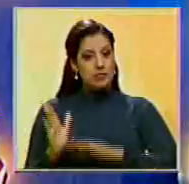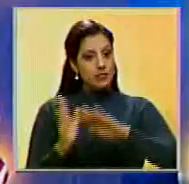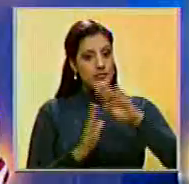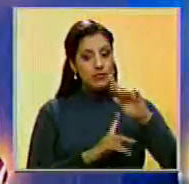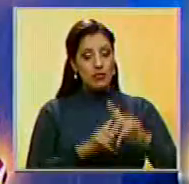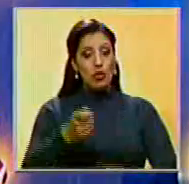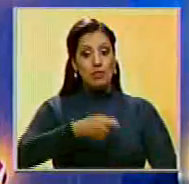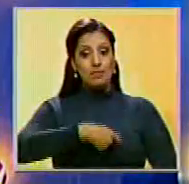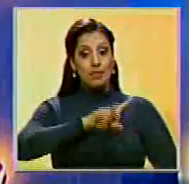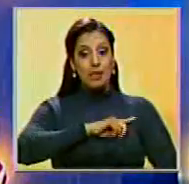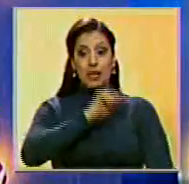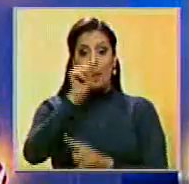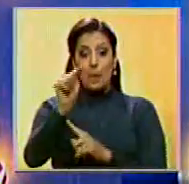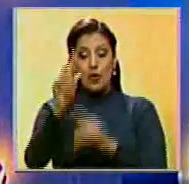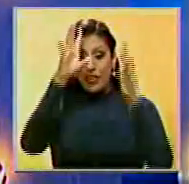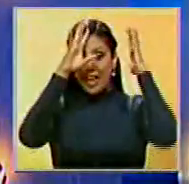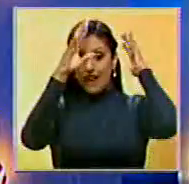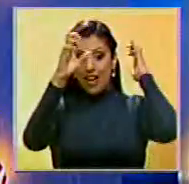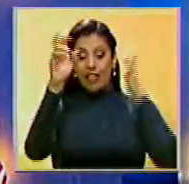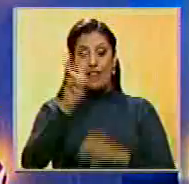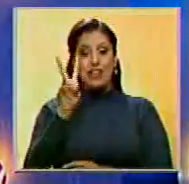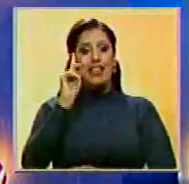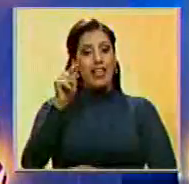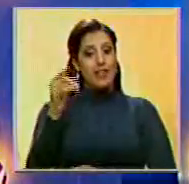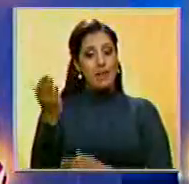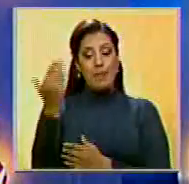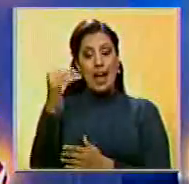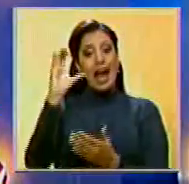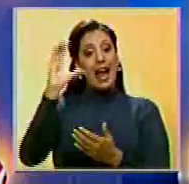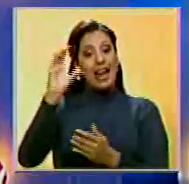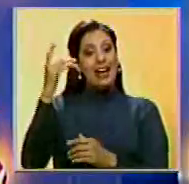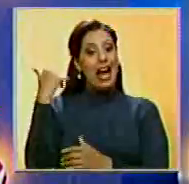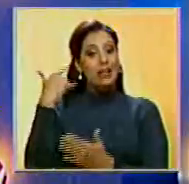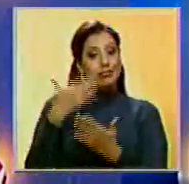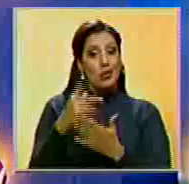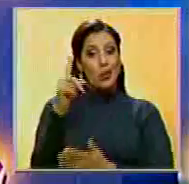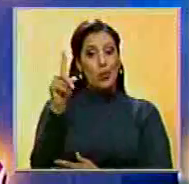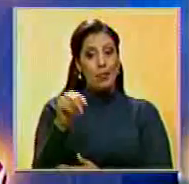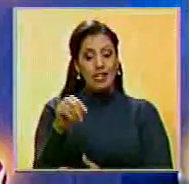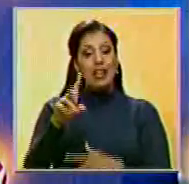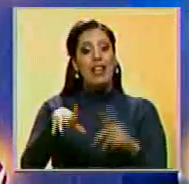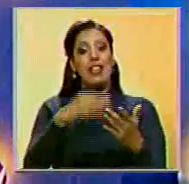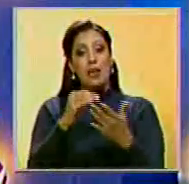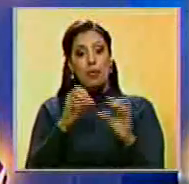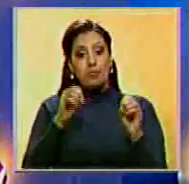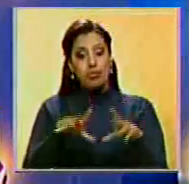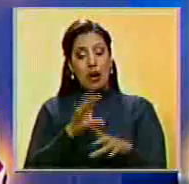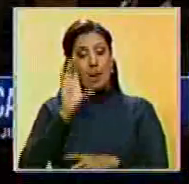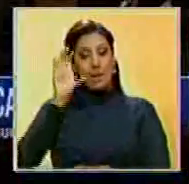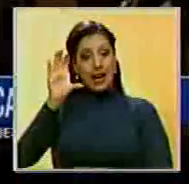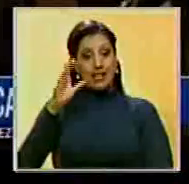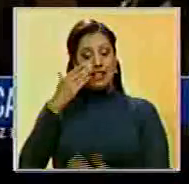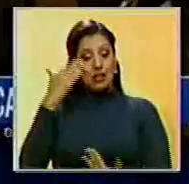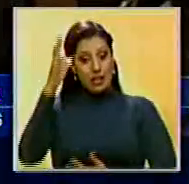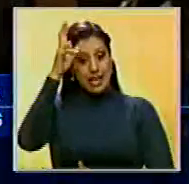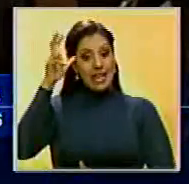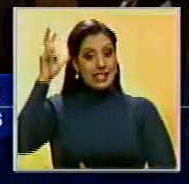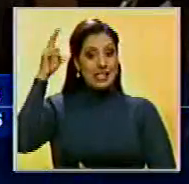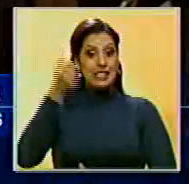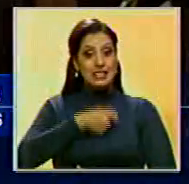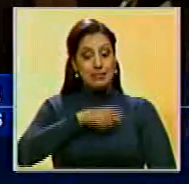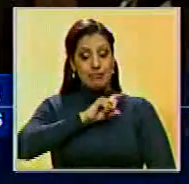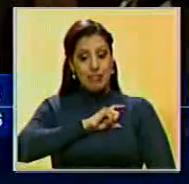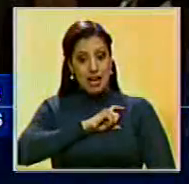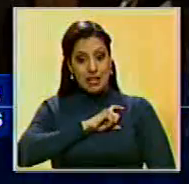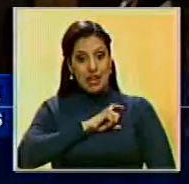España ordenó a su embajador en Venezuela regresar a Caracas después de más de un mes de haberse retirado del país, según el canciller español José